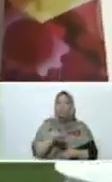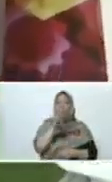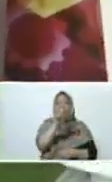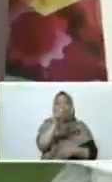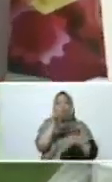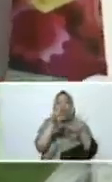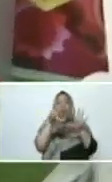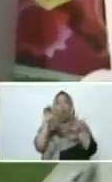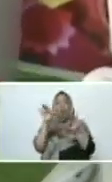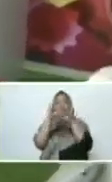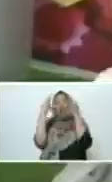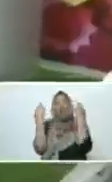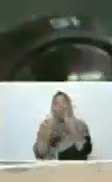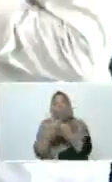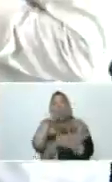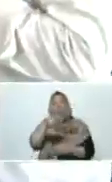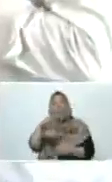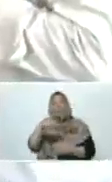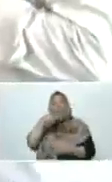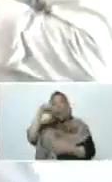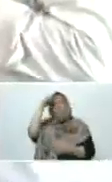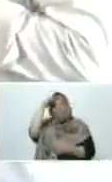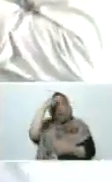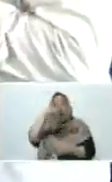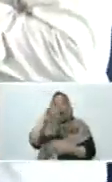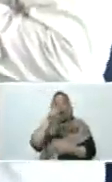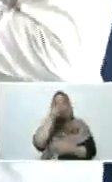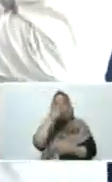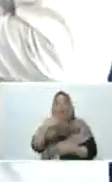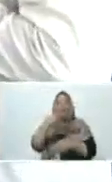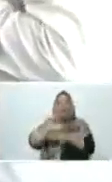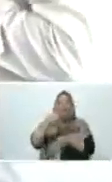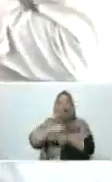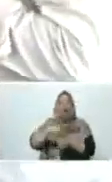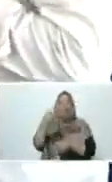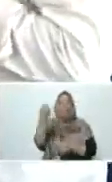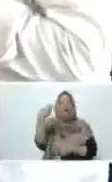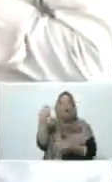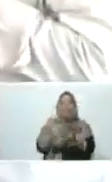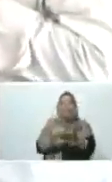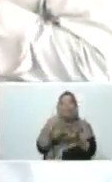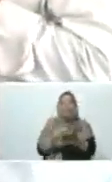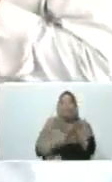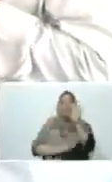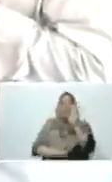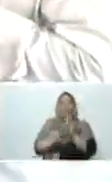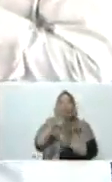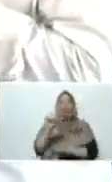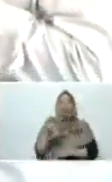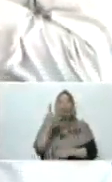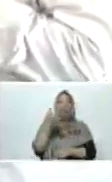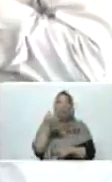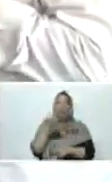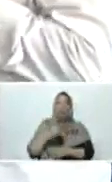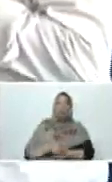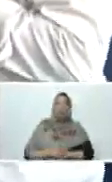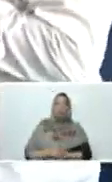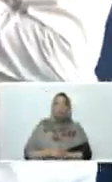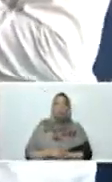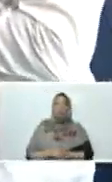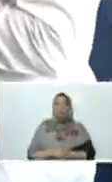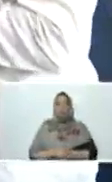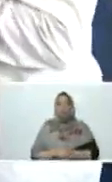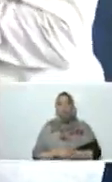padres de familia hoy en Nueva Esparta. Correcto. Que tienen un buen empleo gracias a este desarrollo que representa el primer costo de la industria siderúrgica.